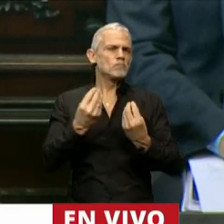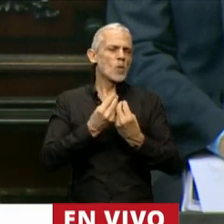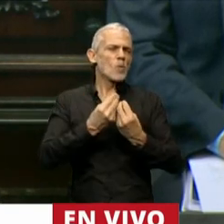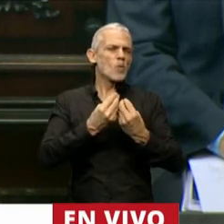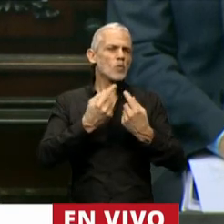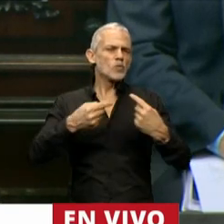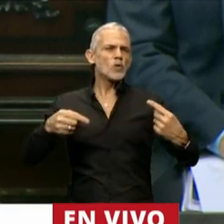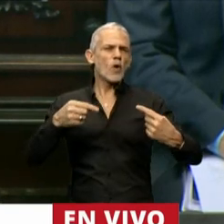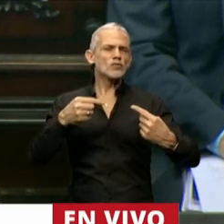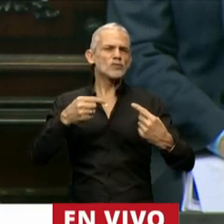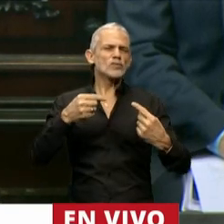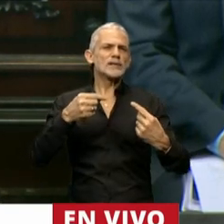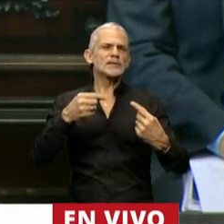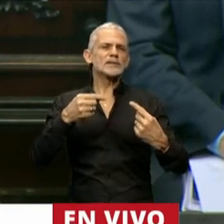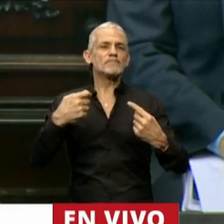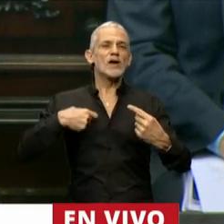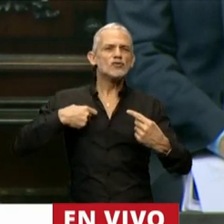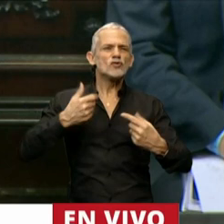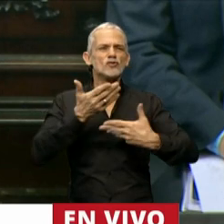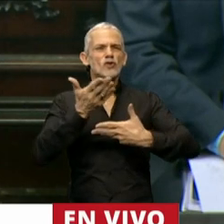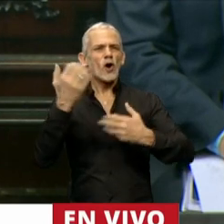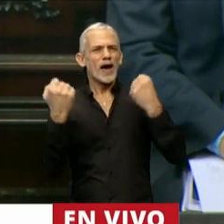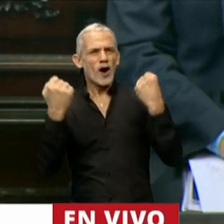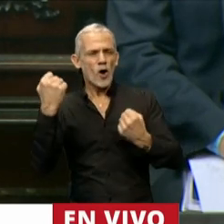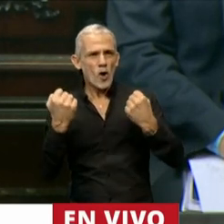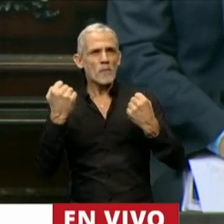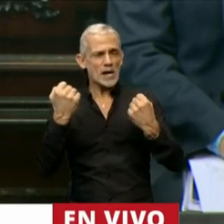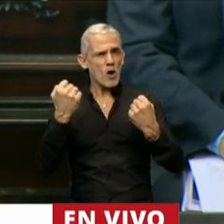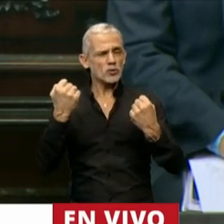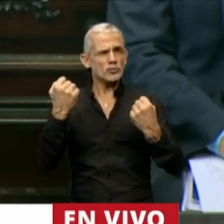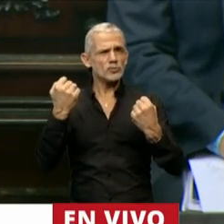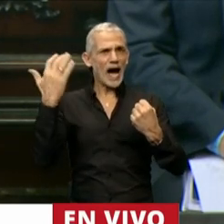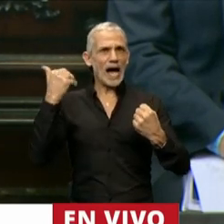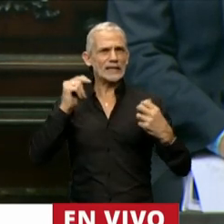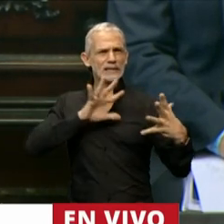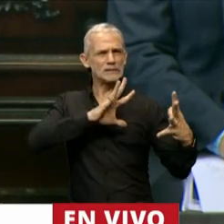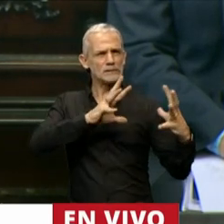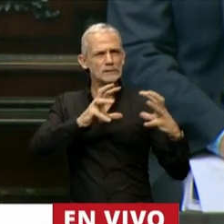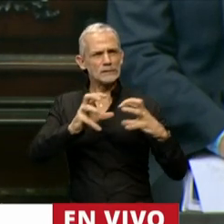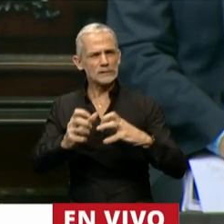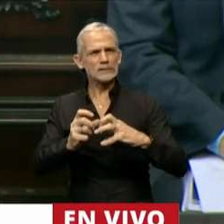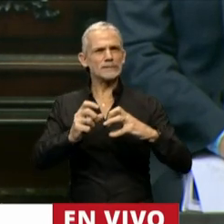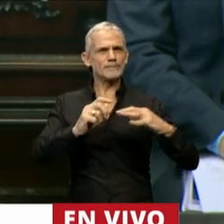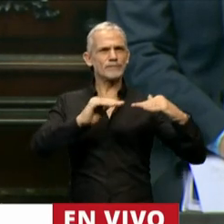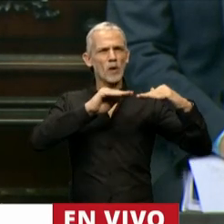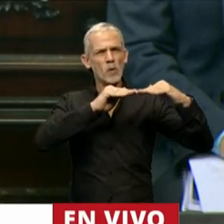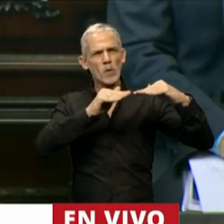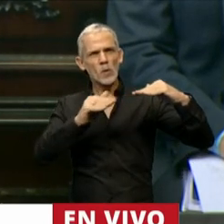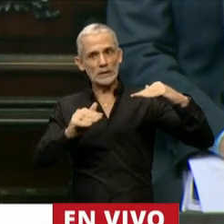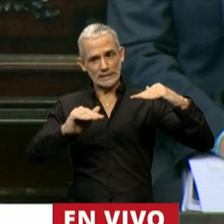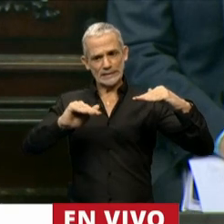de sus indicadores socioeconómicos que venían en un franco deterioro, a pesar